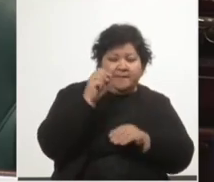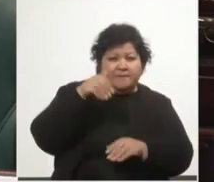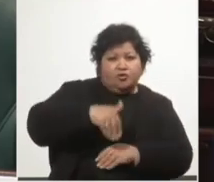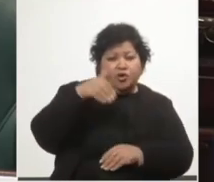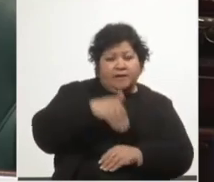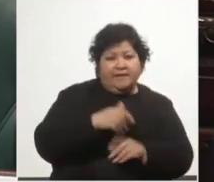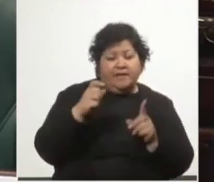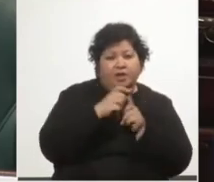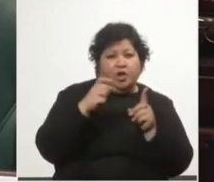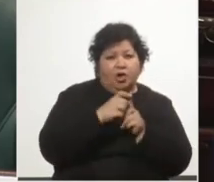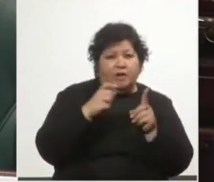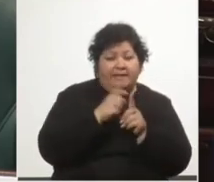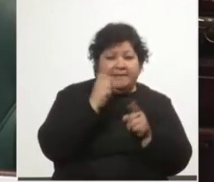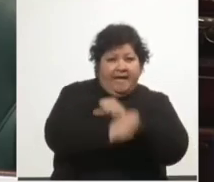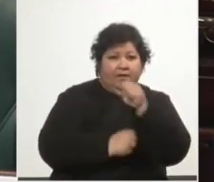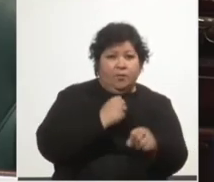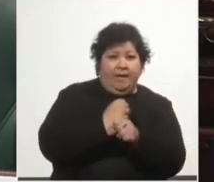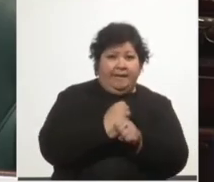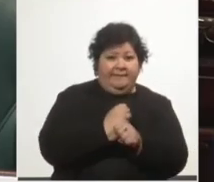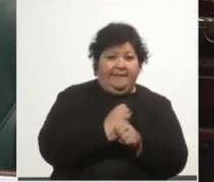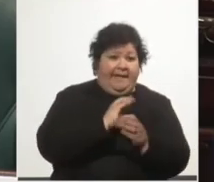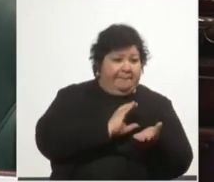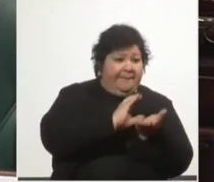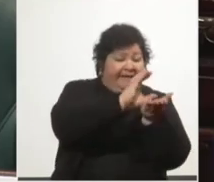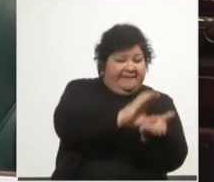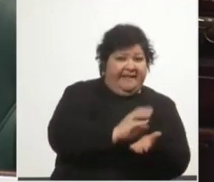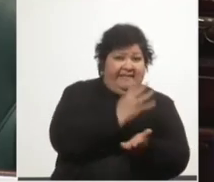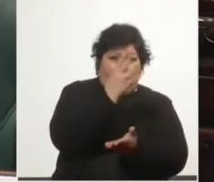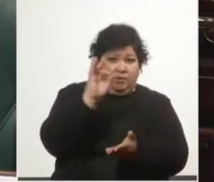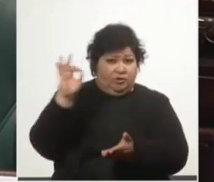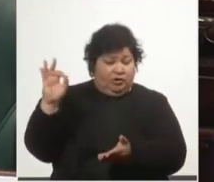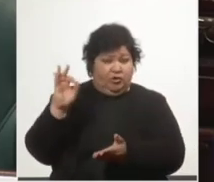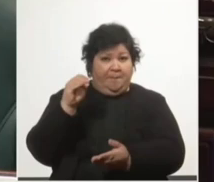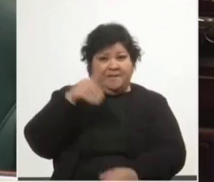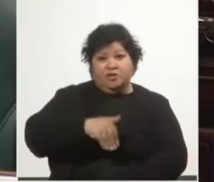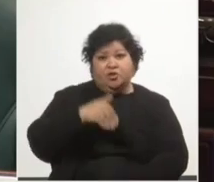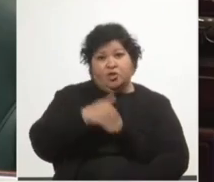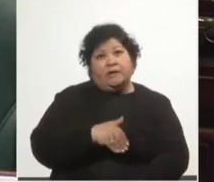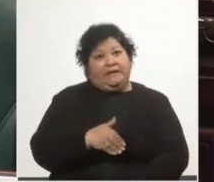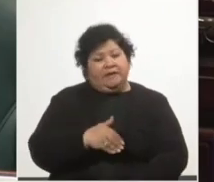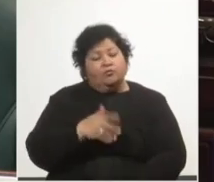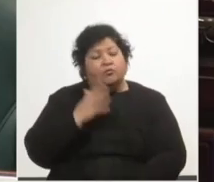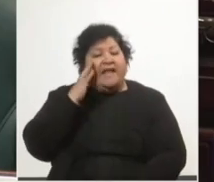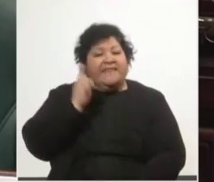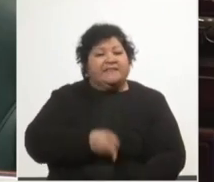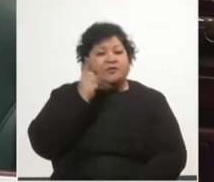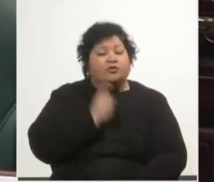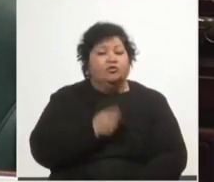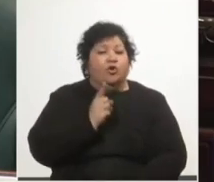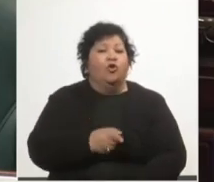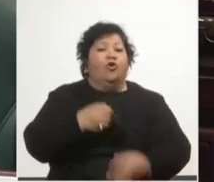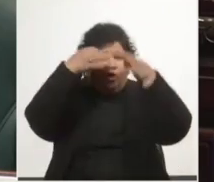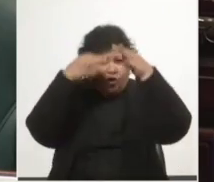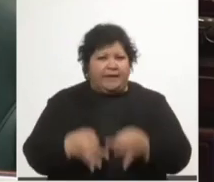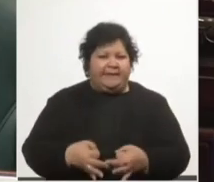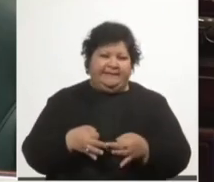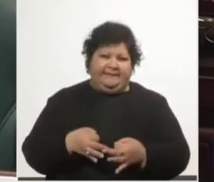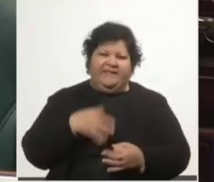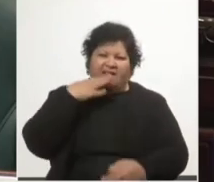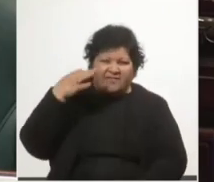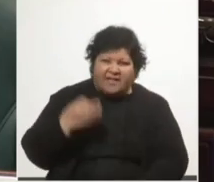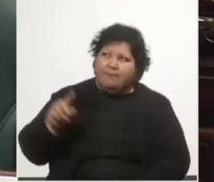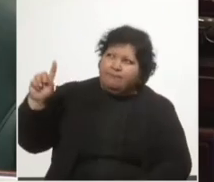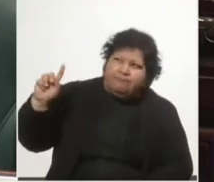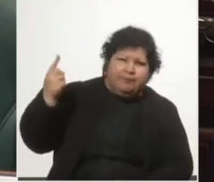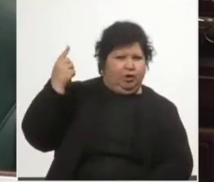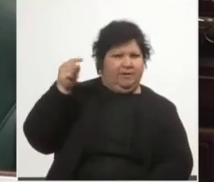de esa partida que supera los 400 millones parece ser una decisión correcta si realmente le damos prioridad a